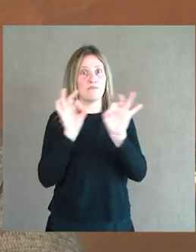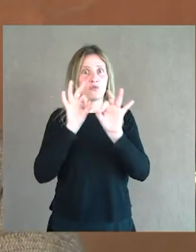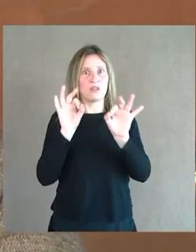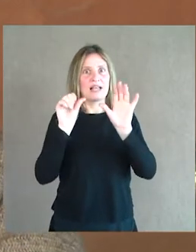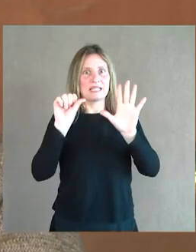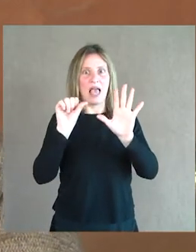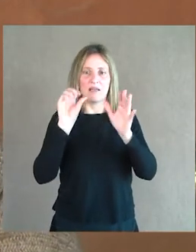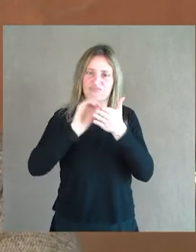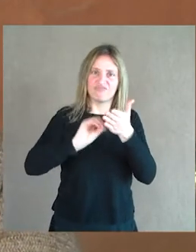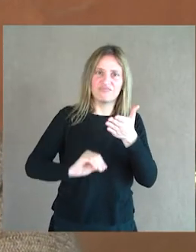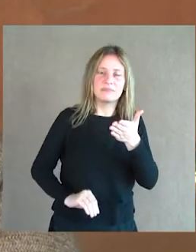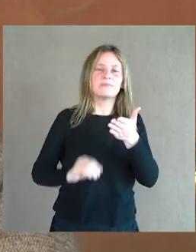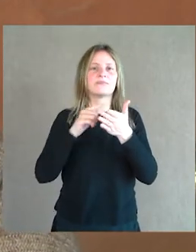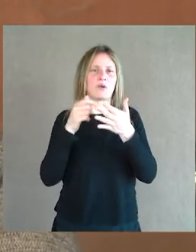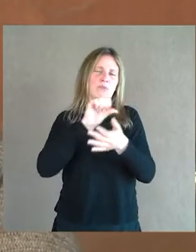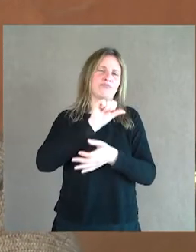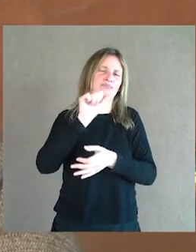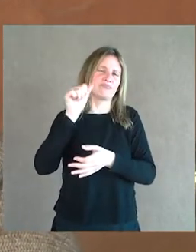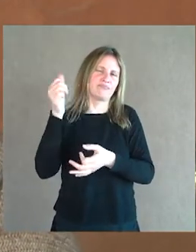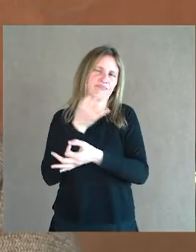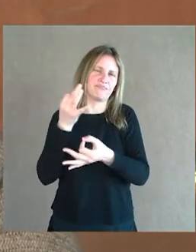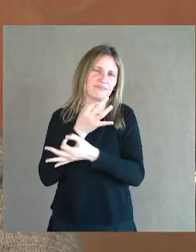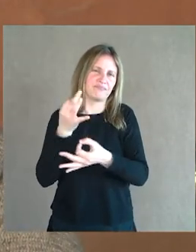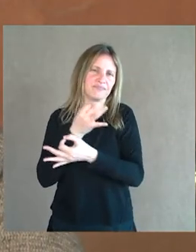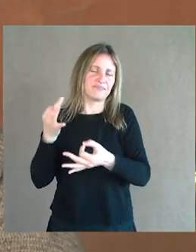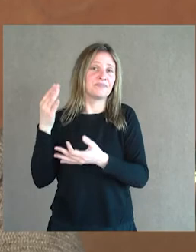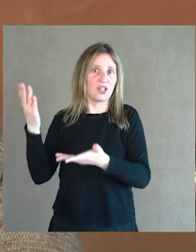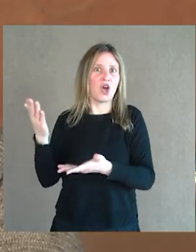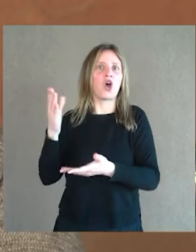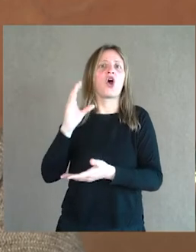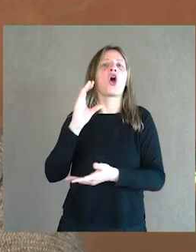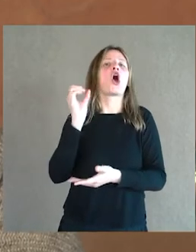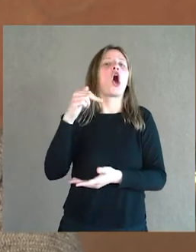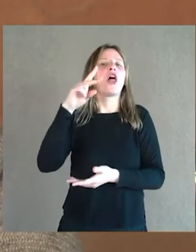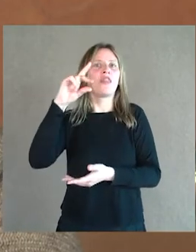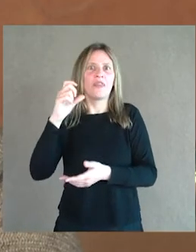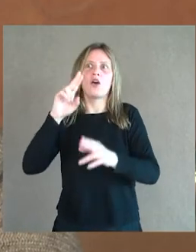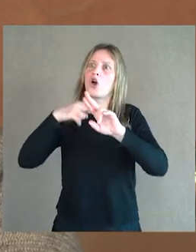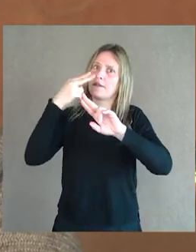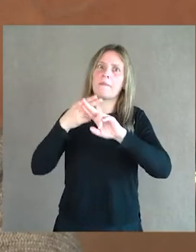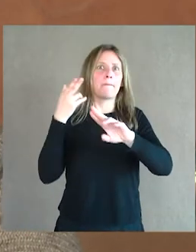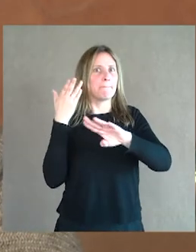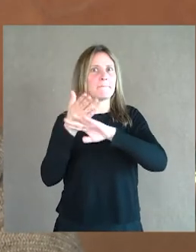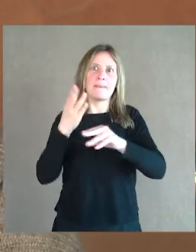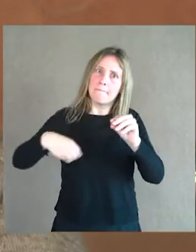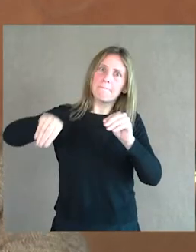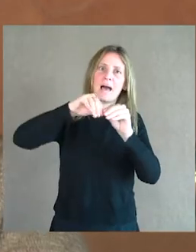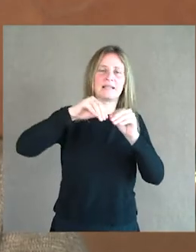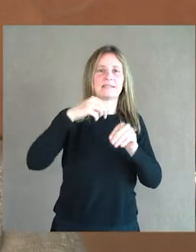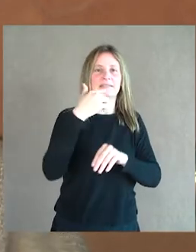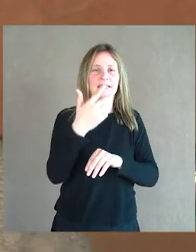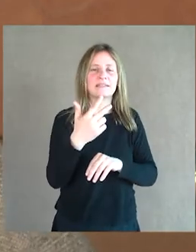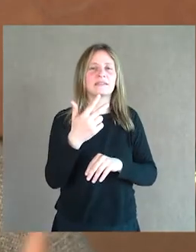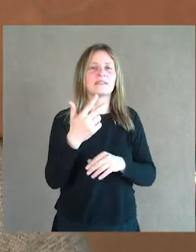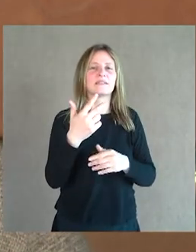rotundo que tuvieron estas seis sinfonías, el mismo conde Dogni le vuelve a encargar tres sinfonías más que él